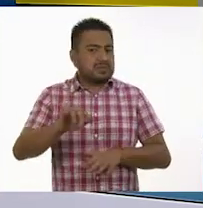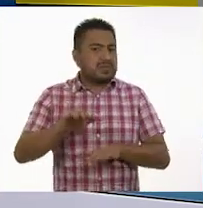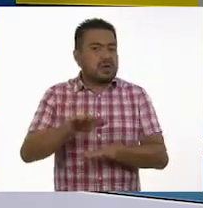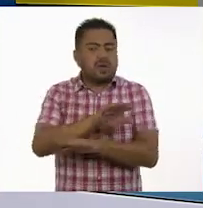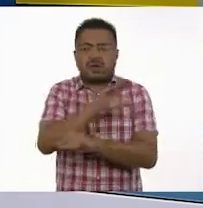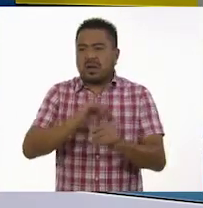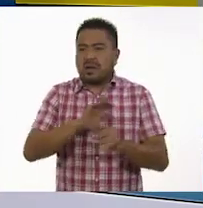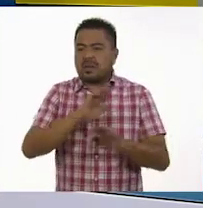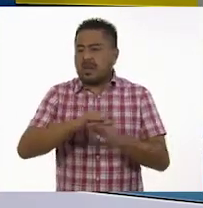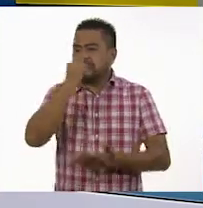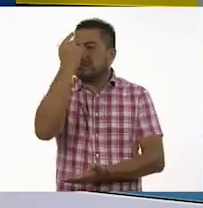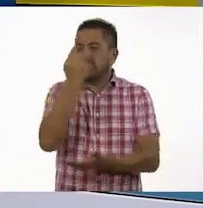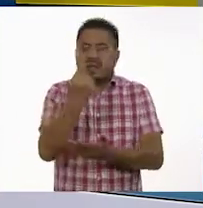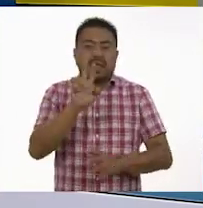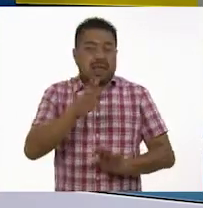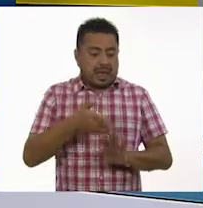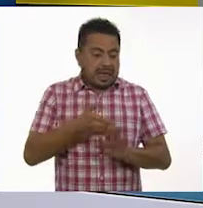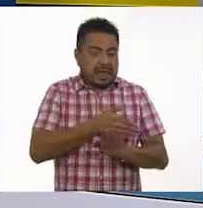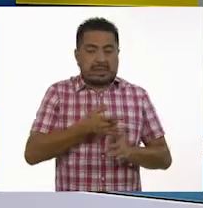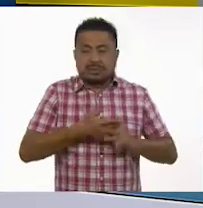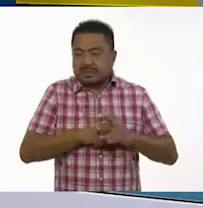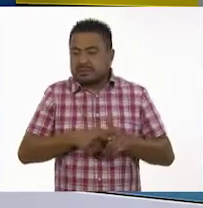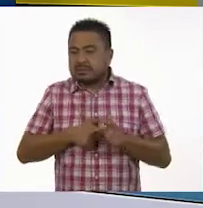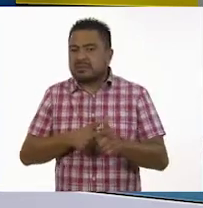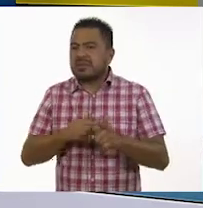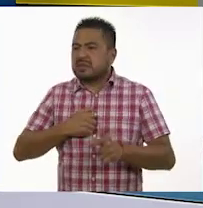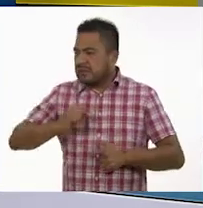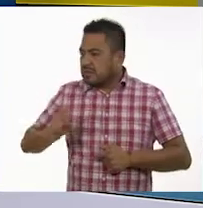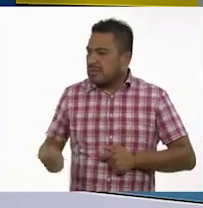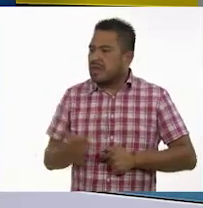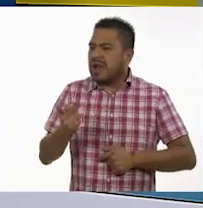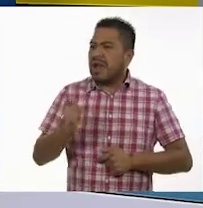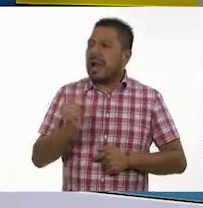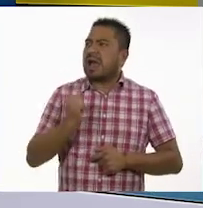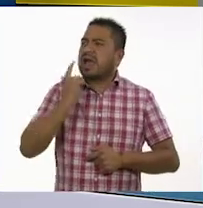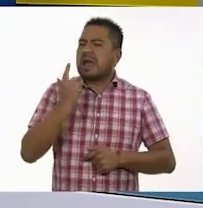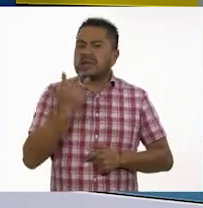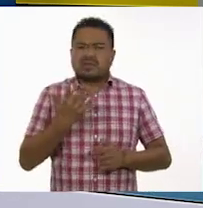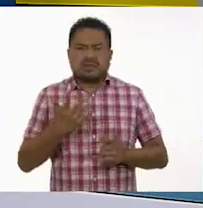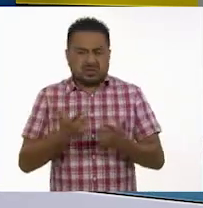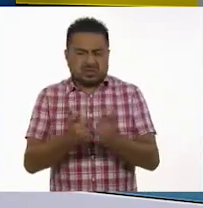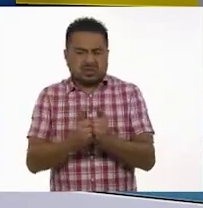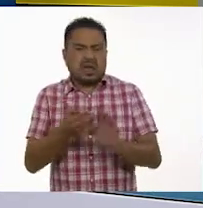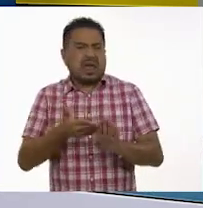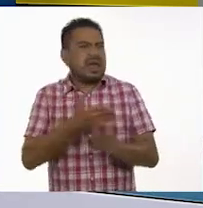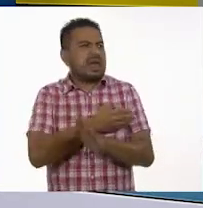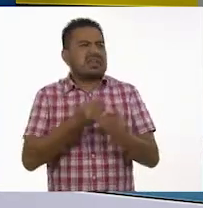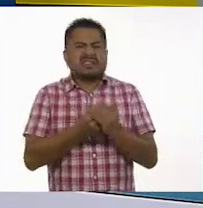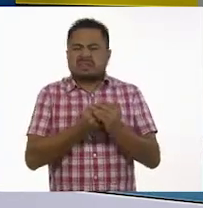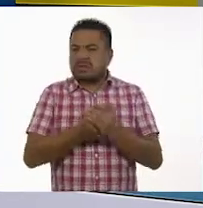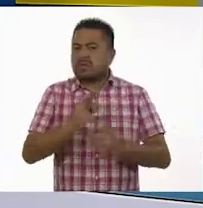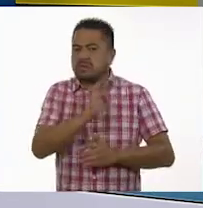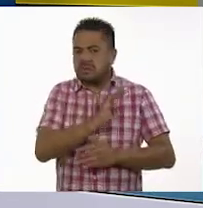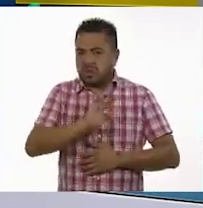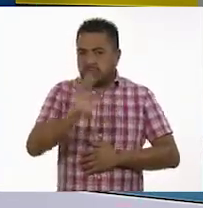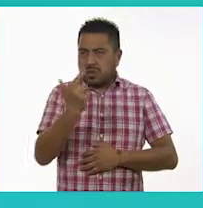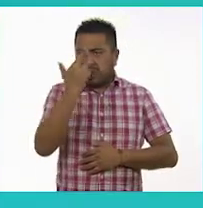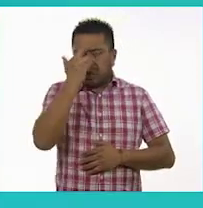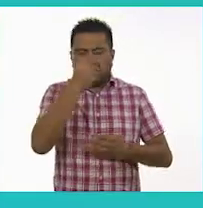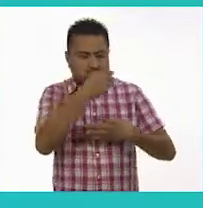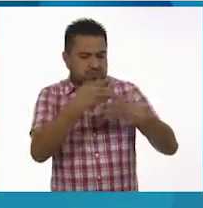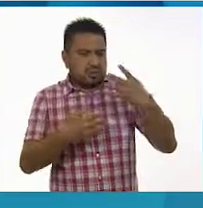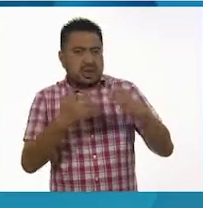todo cuando están chiquitos. Pero antes de seguir, quiero preguntar sobre algo que vimos en la clase anterior. ¿Podríamos recordar las